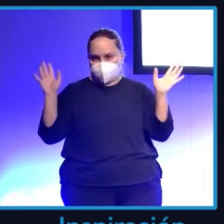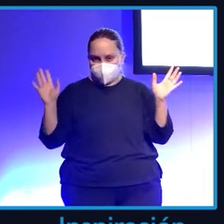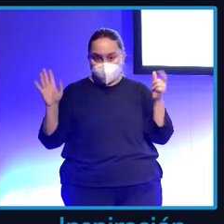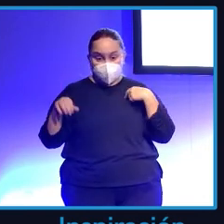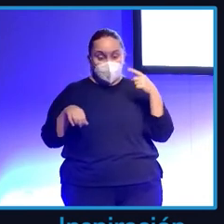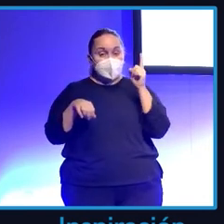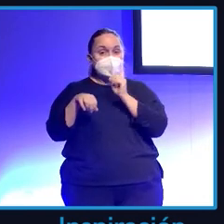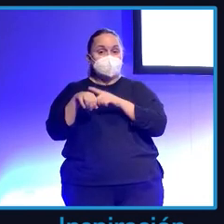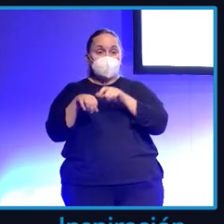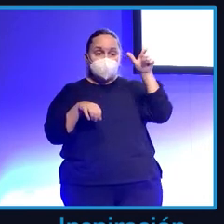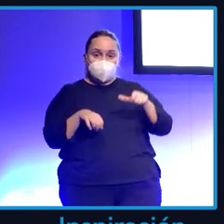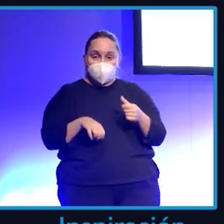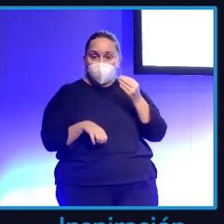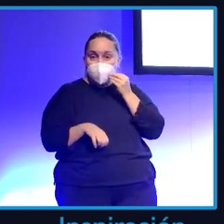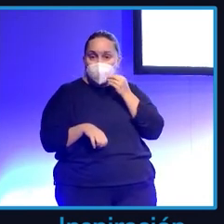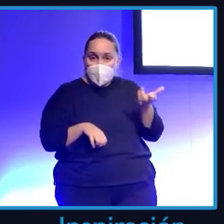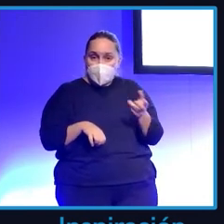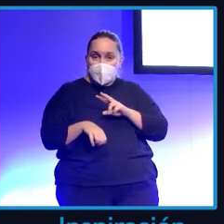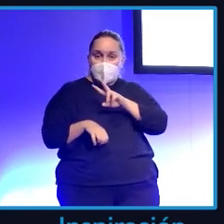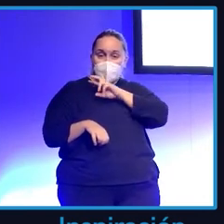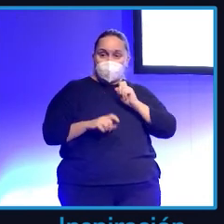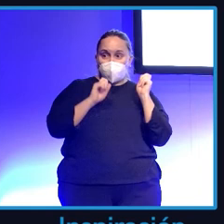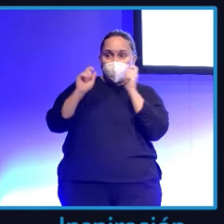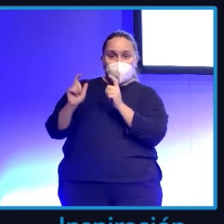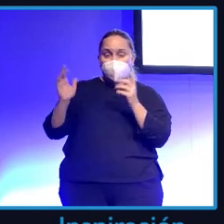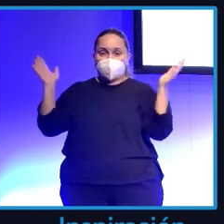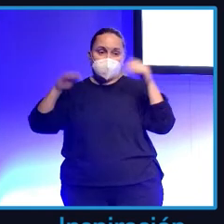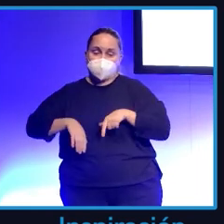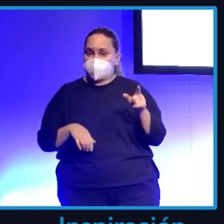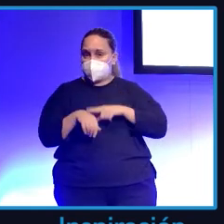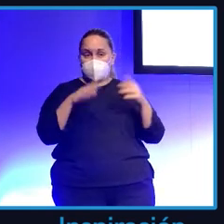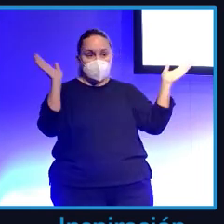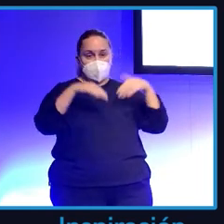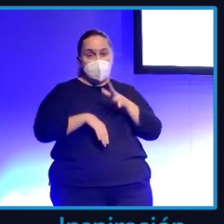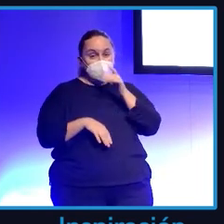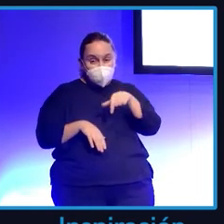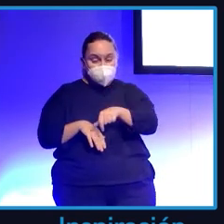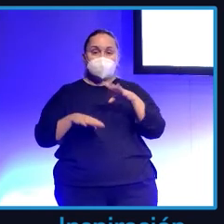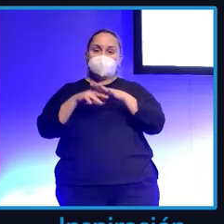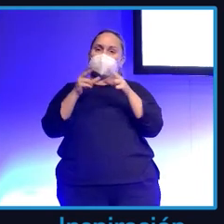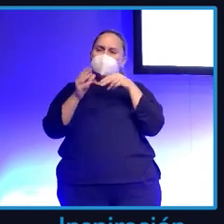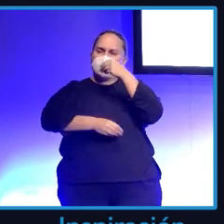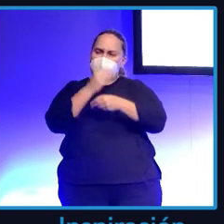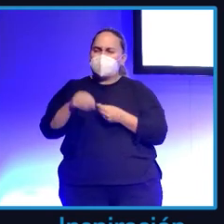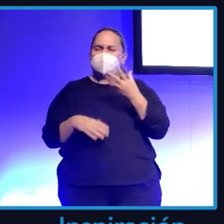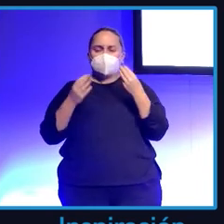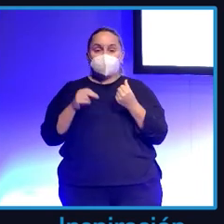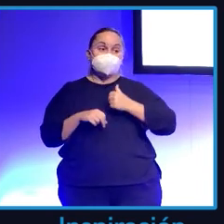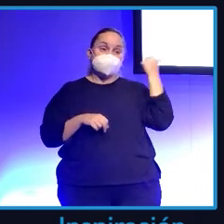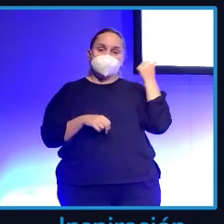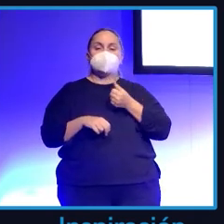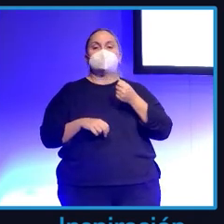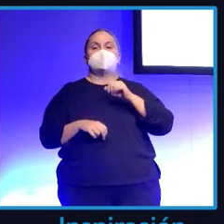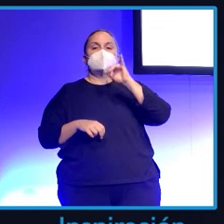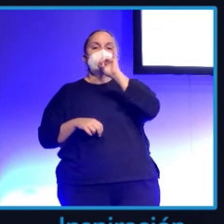tiempo para gente estúpida que no valora lo que se puede conseguir con las redes sociales a muchísimos niveles. Este señor Julio Mayor es el director médico del clínico.